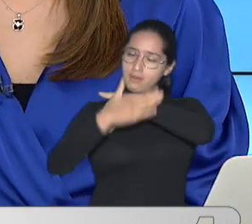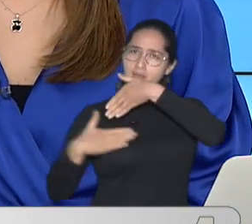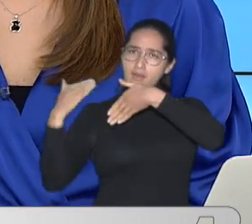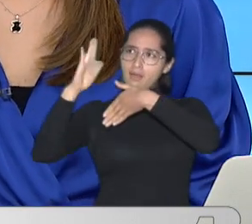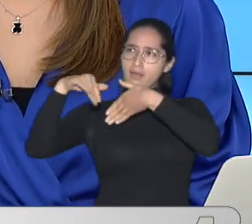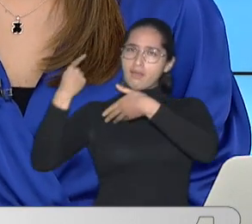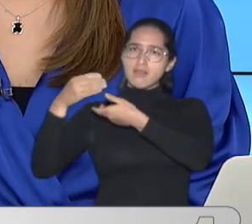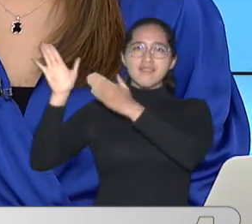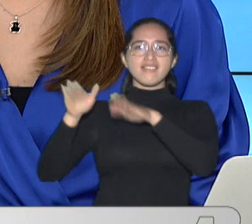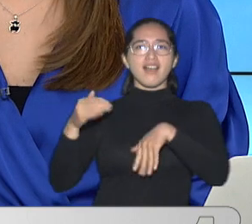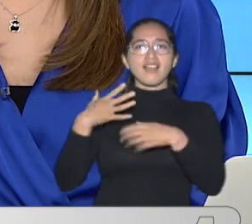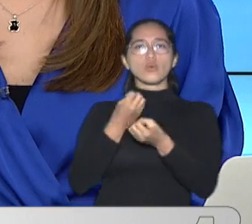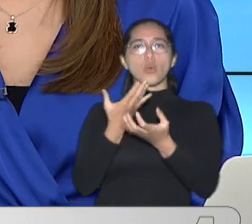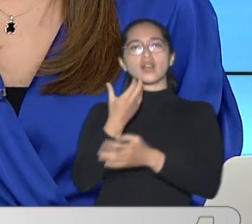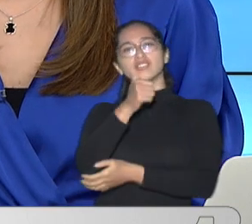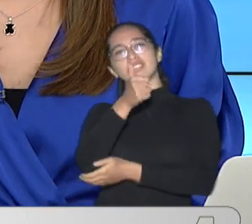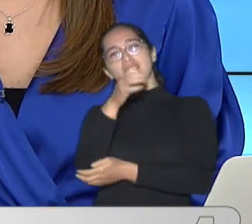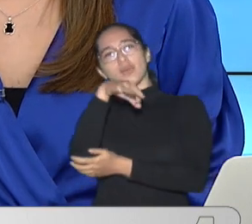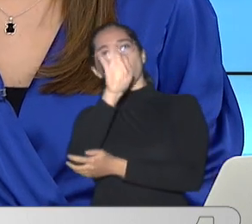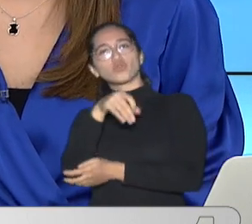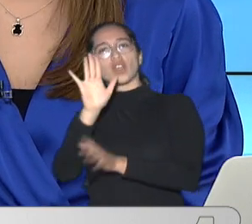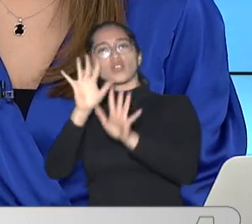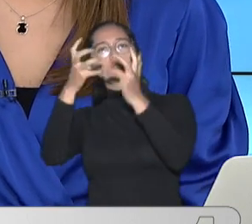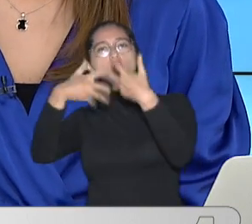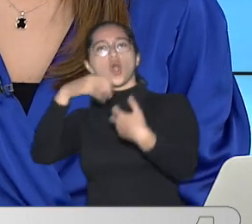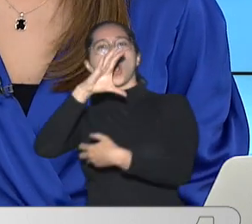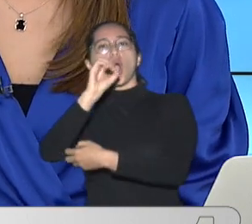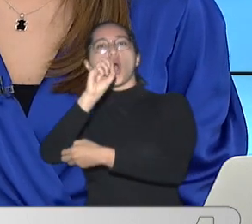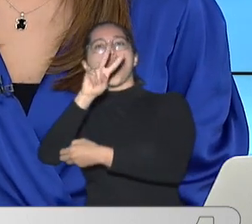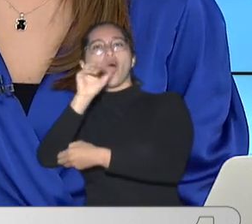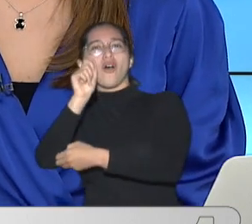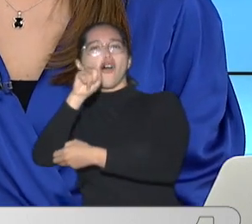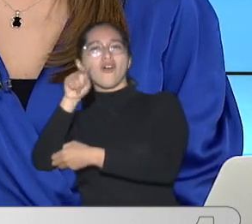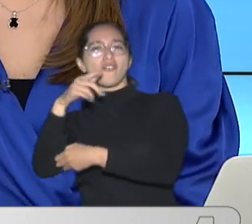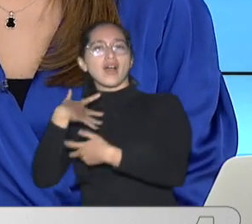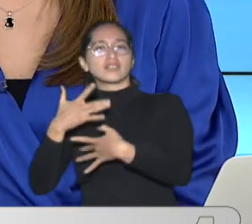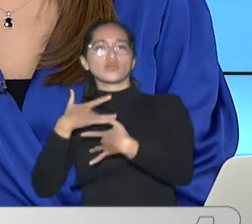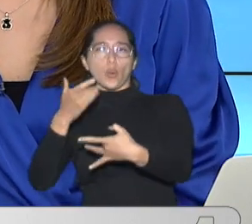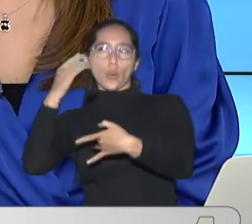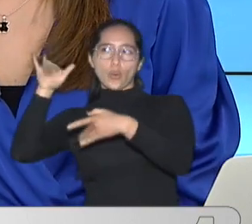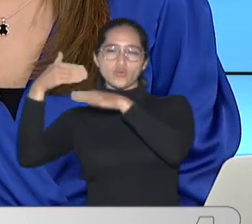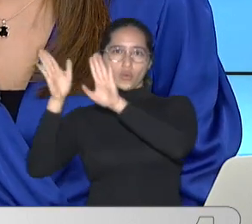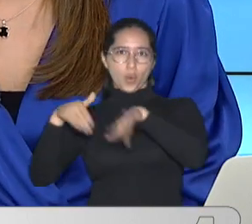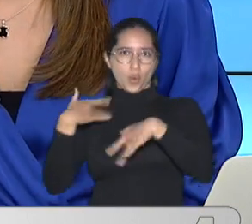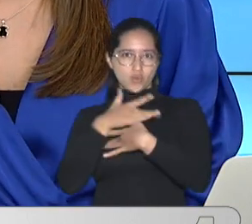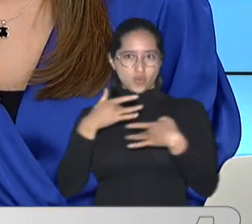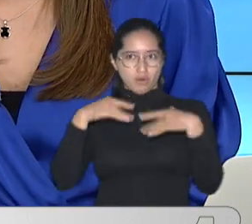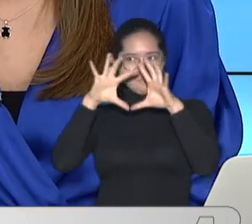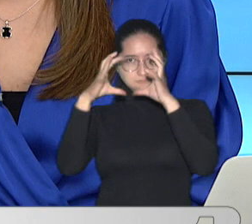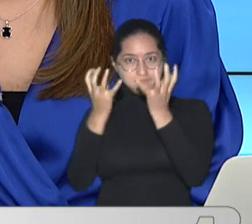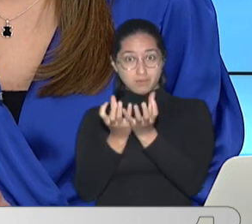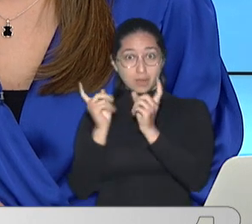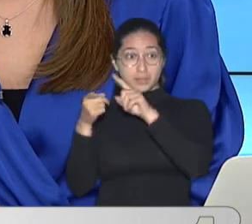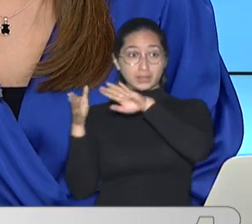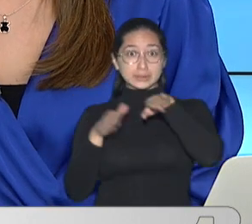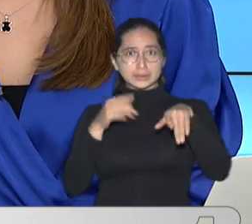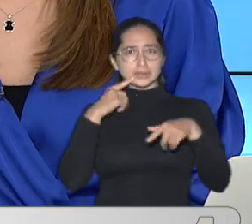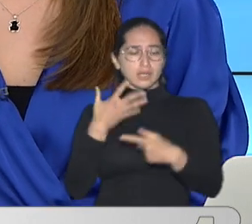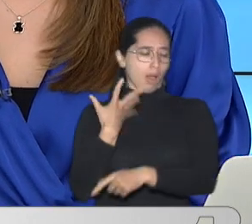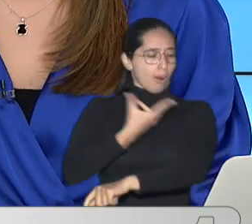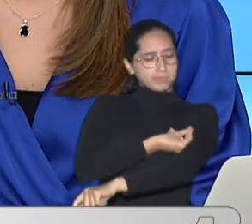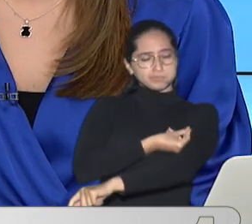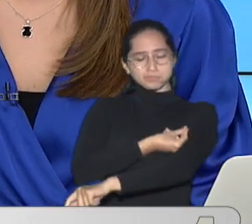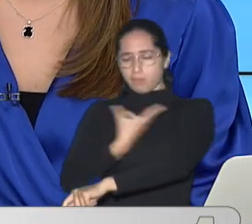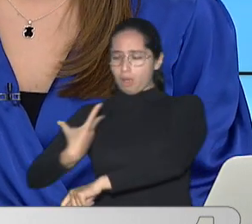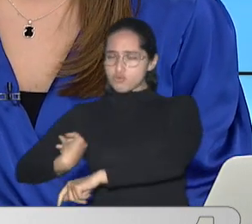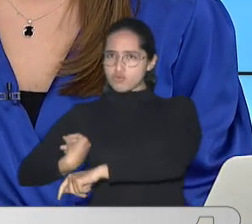% De las vacunas Del programa COVAX De la OMS Y en Reino Unido Inocularán A las personas Con dos vacunas Diferentes Con